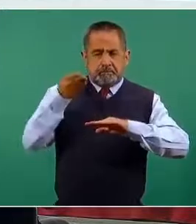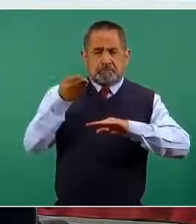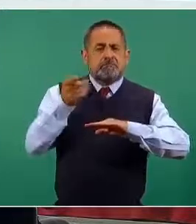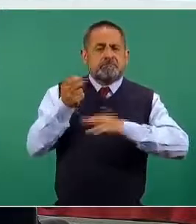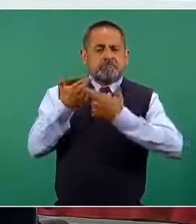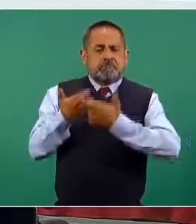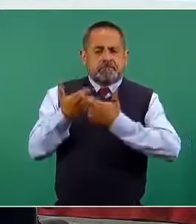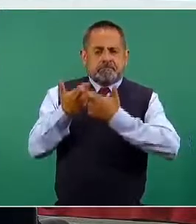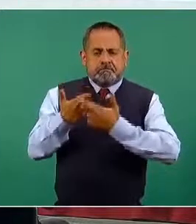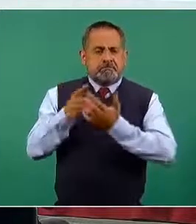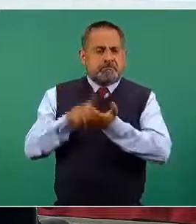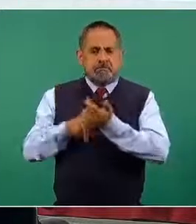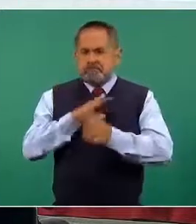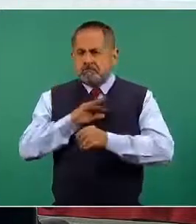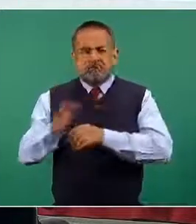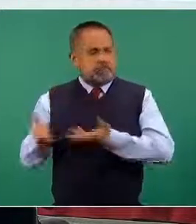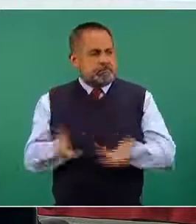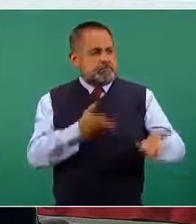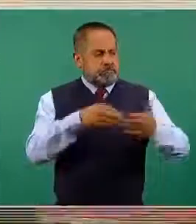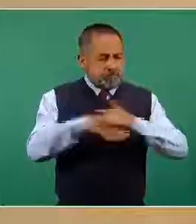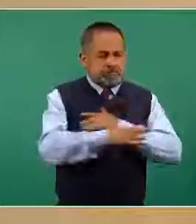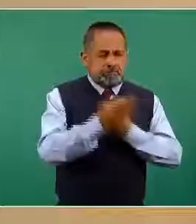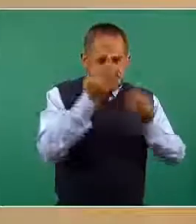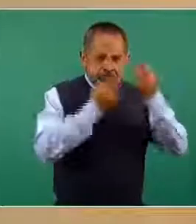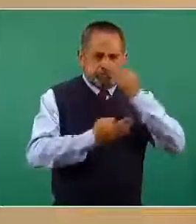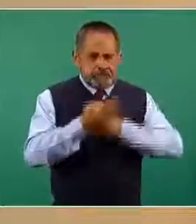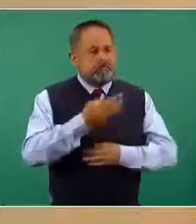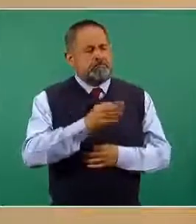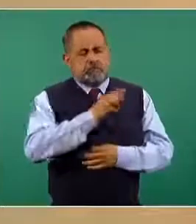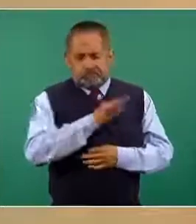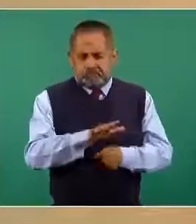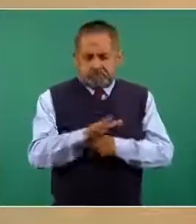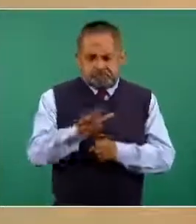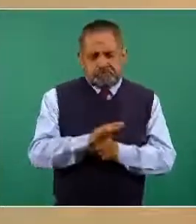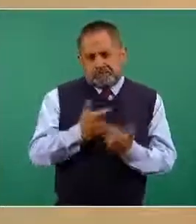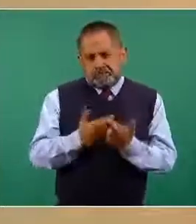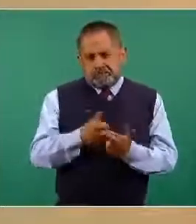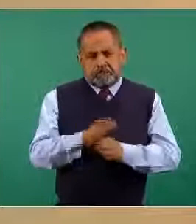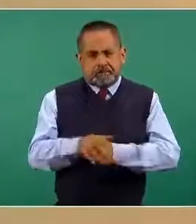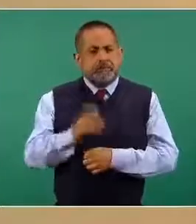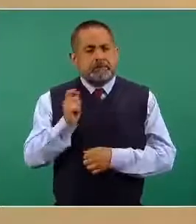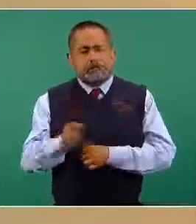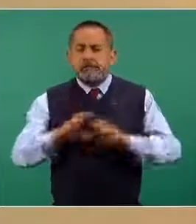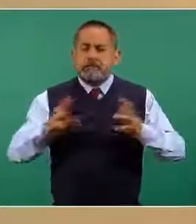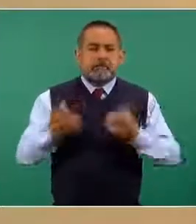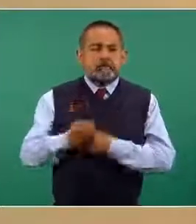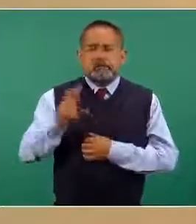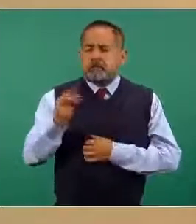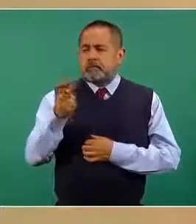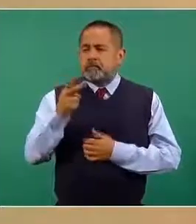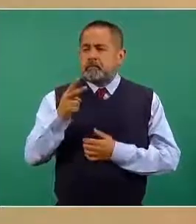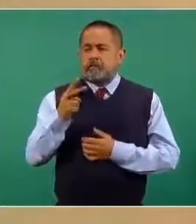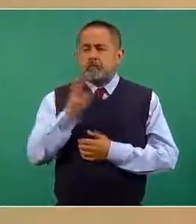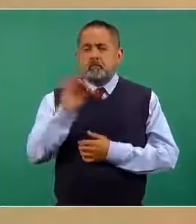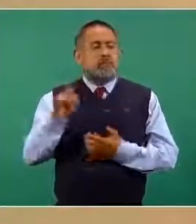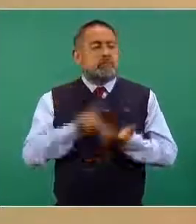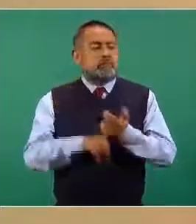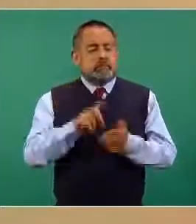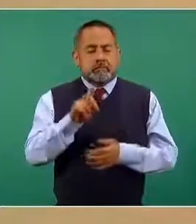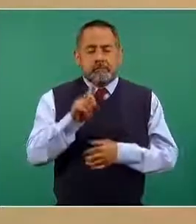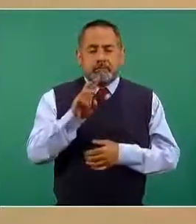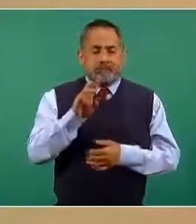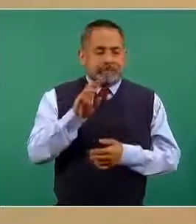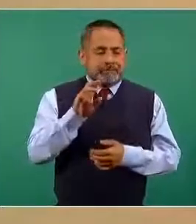mecánicos. Este 32% de ocupación nacional representa a 3.632